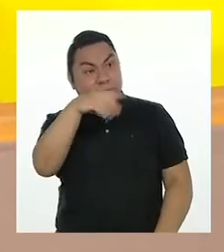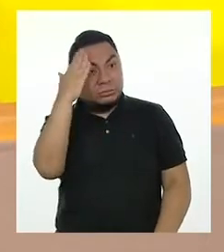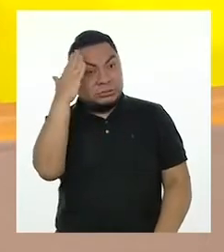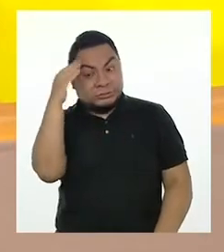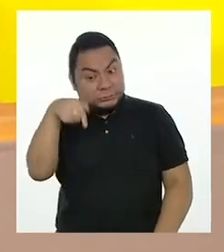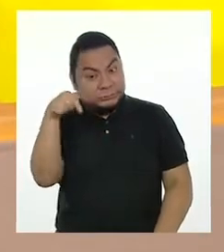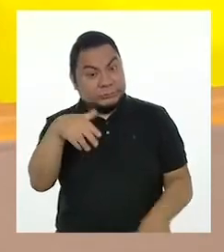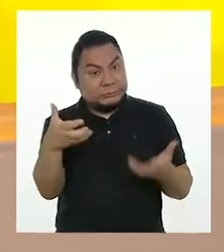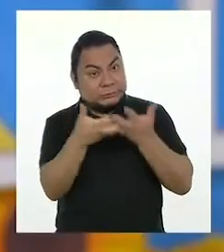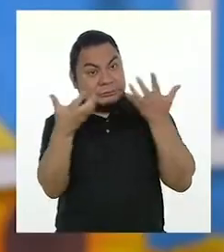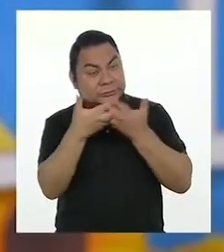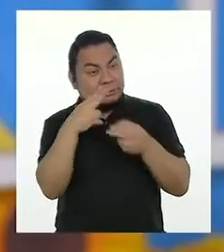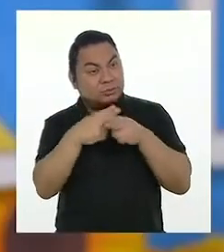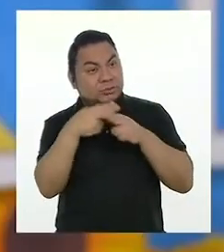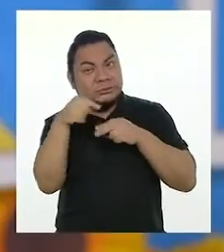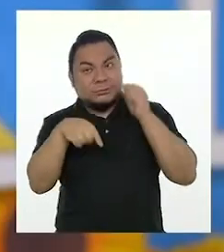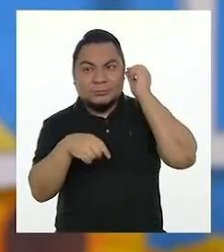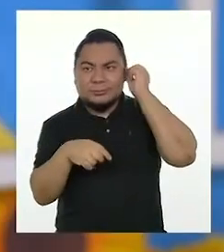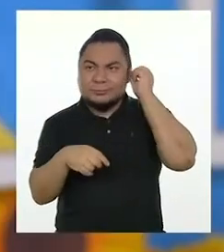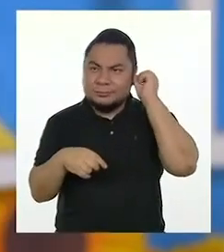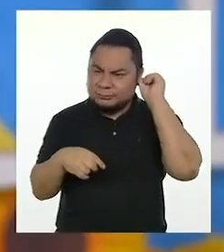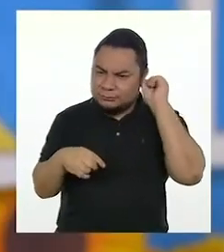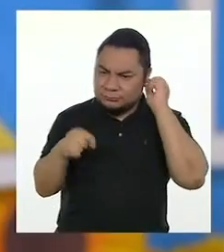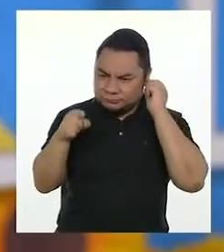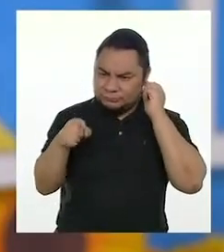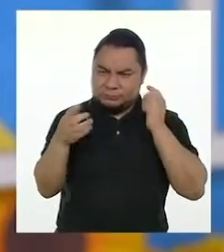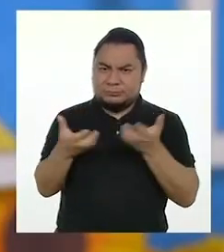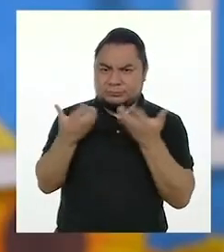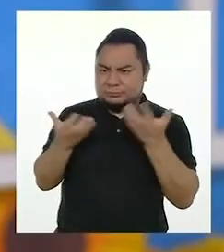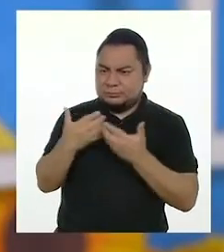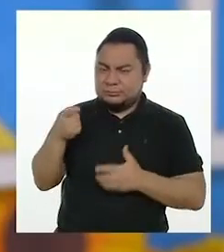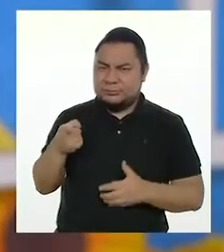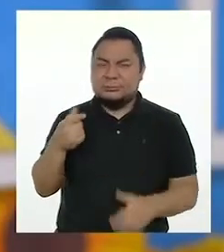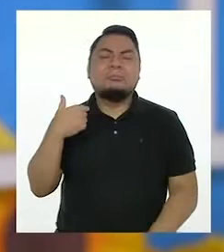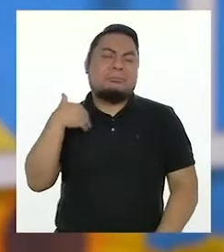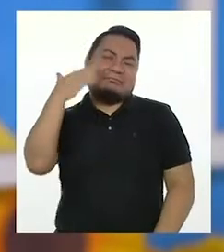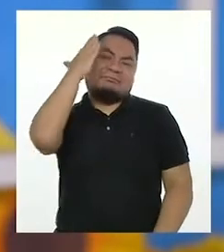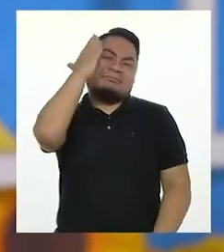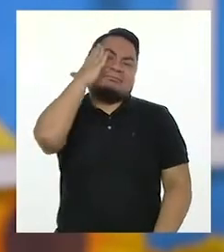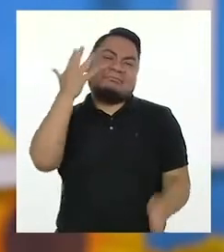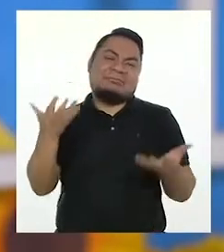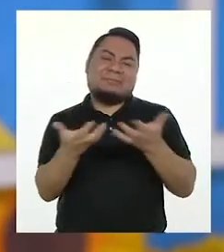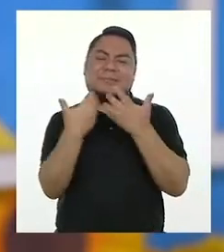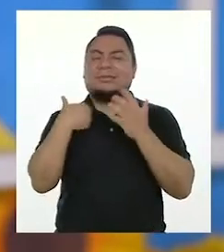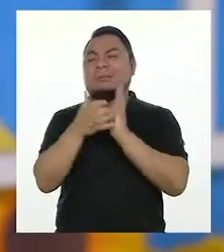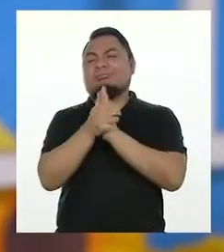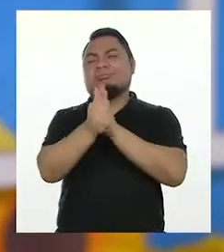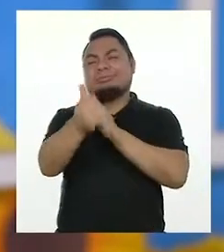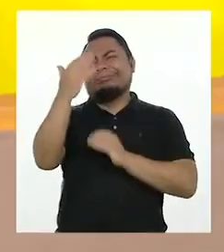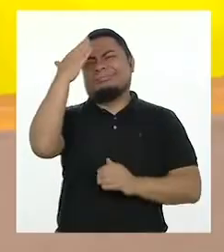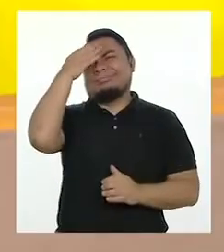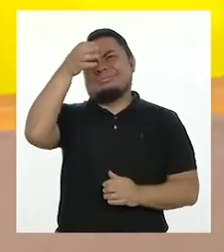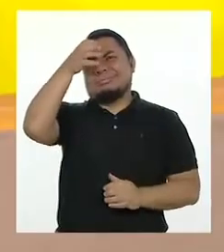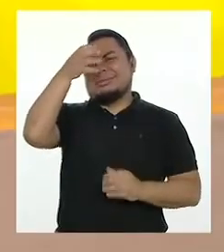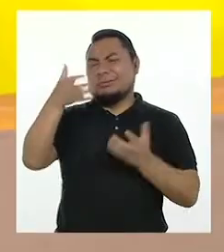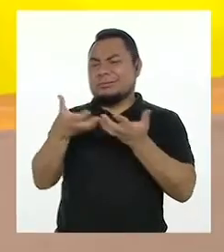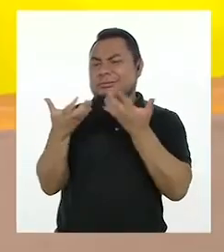¿tú sabes de ensaladas? ¿De ensaladas? Claro que sé de ensaladas. Soy un experto en ensaladas.